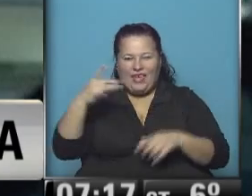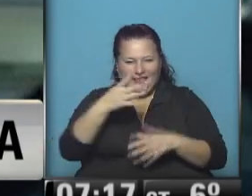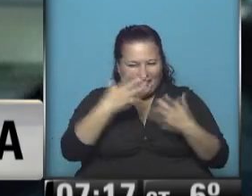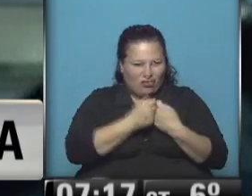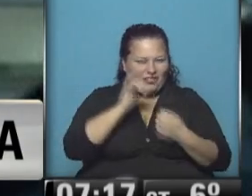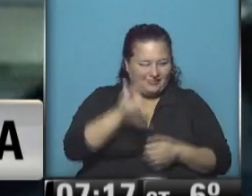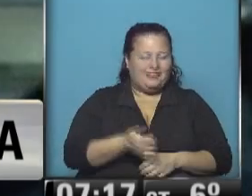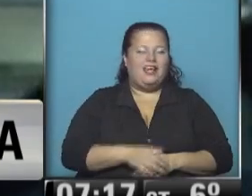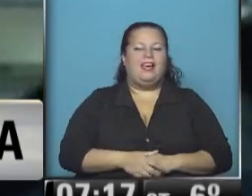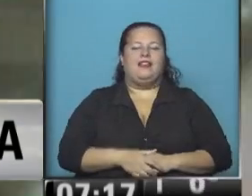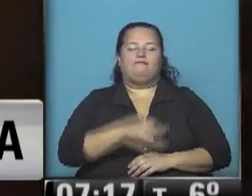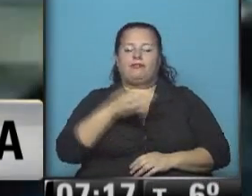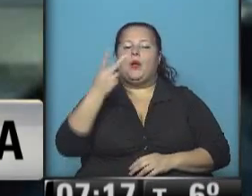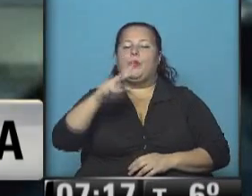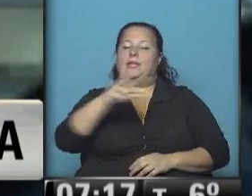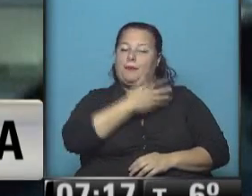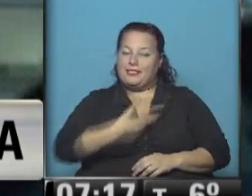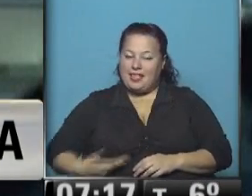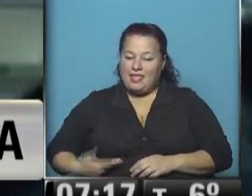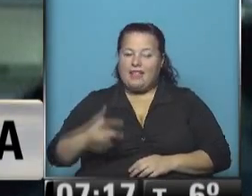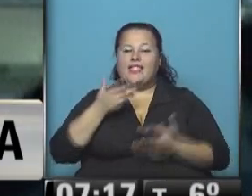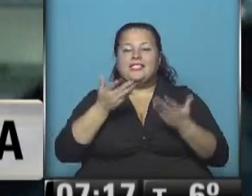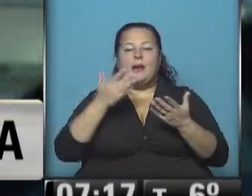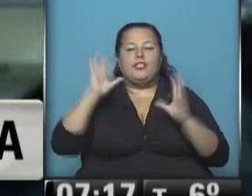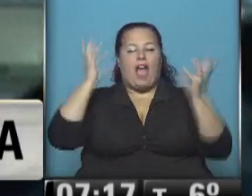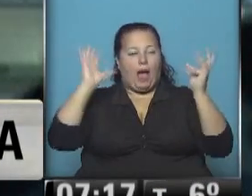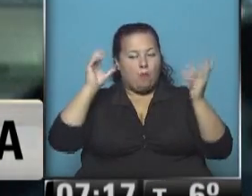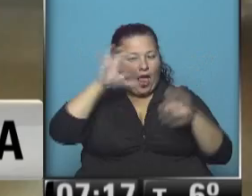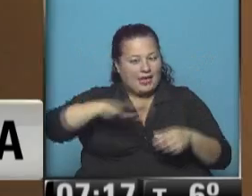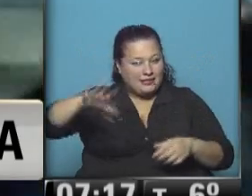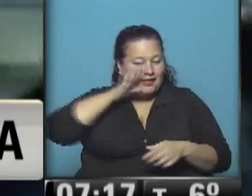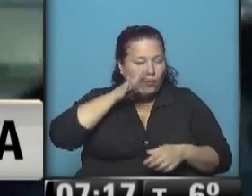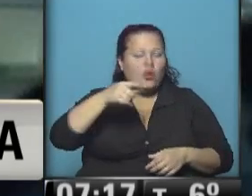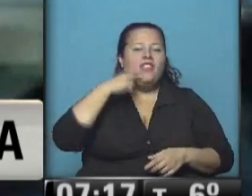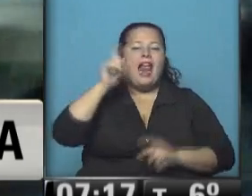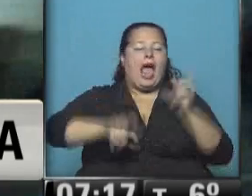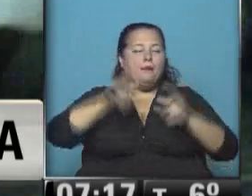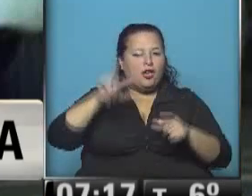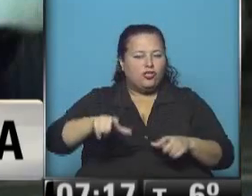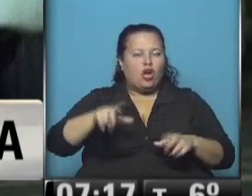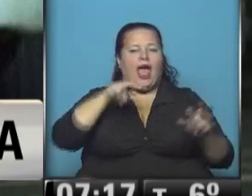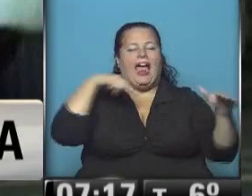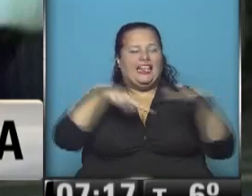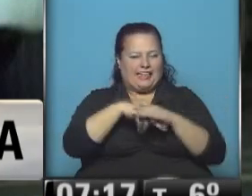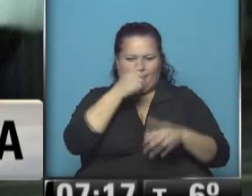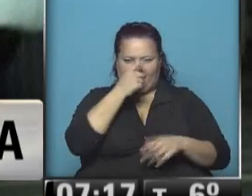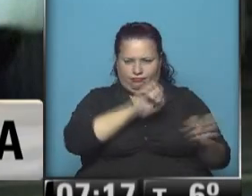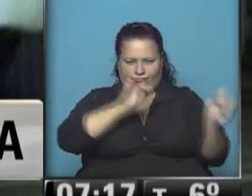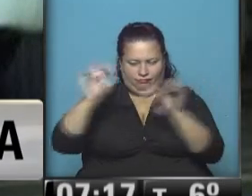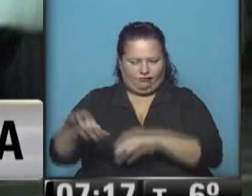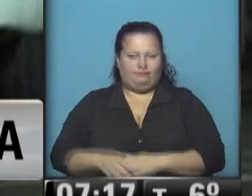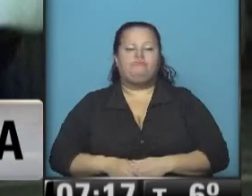Exactamente. El vicepresidente de operaciones del servicio de ambulancias local dijo que las personas fueron internadas inmediatamente.